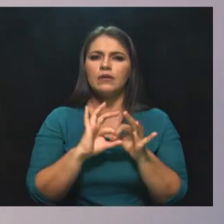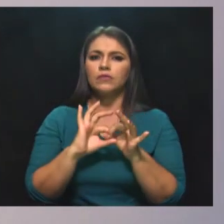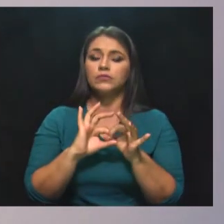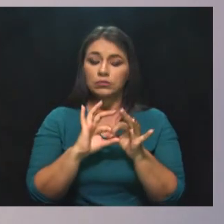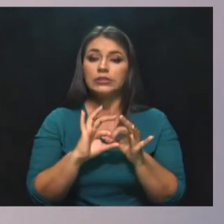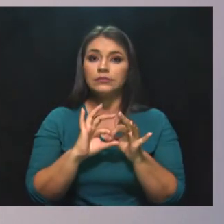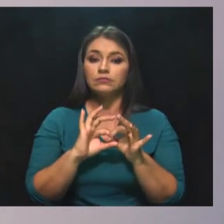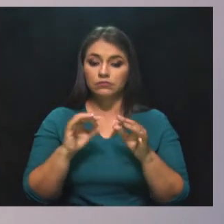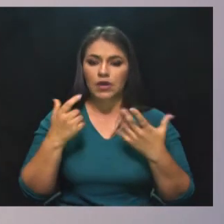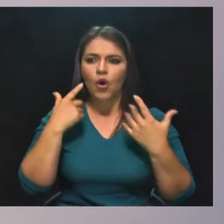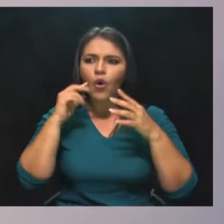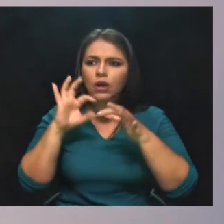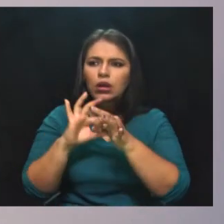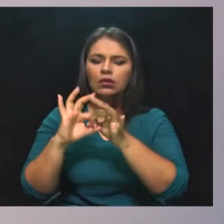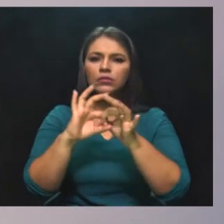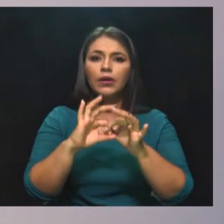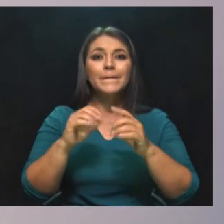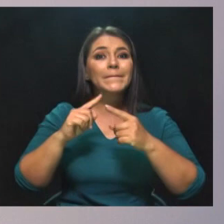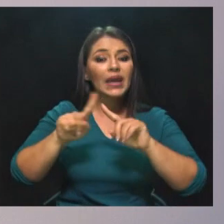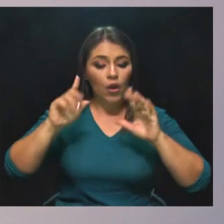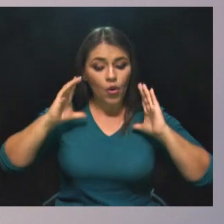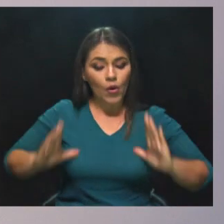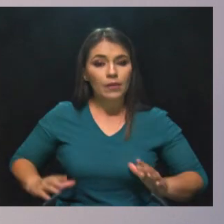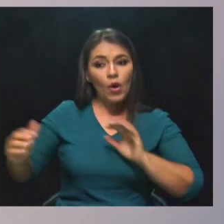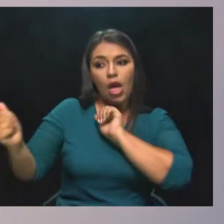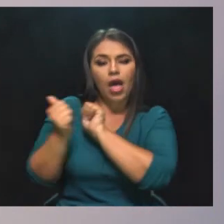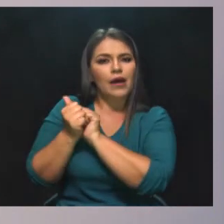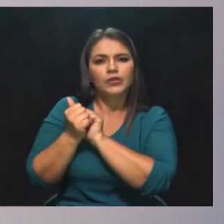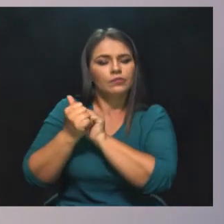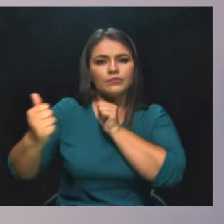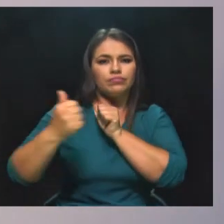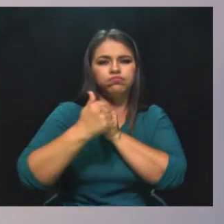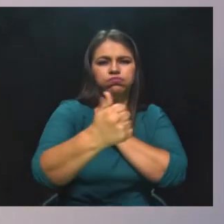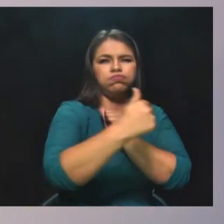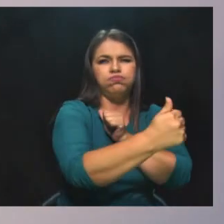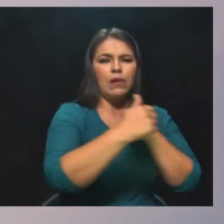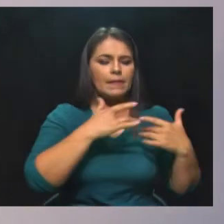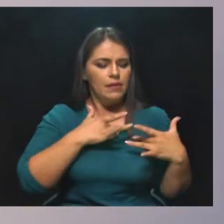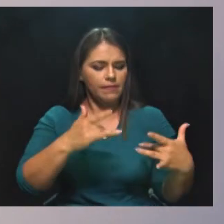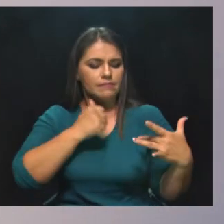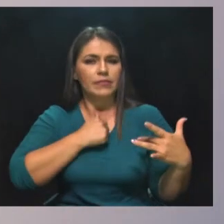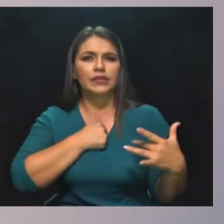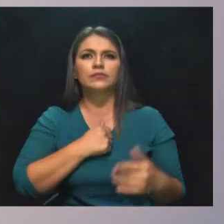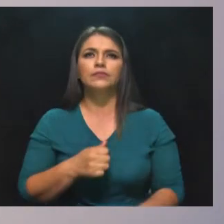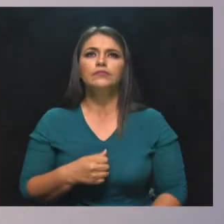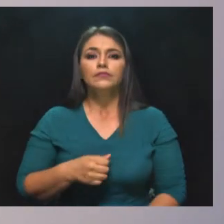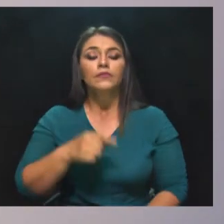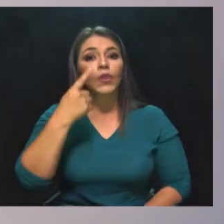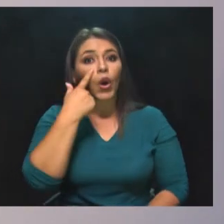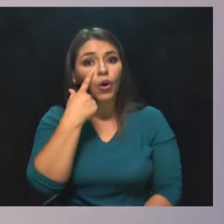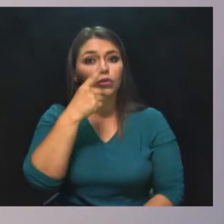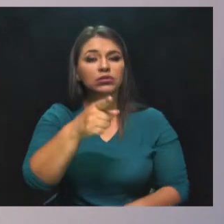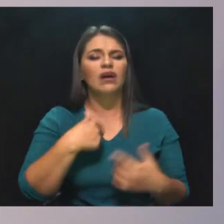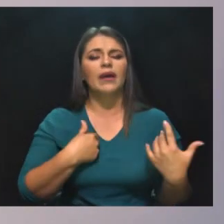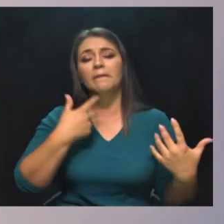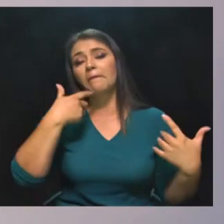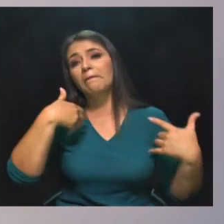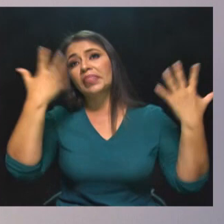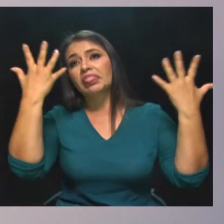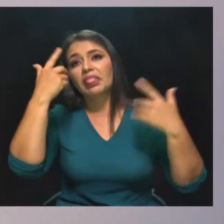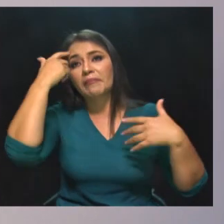físicamente, con actitud solidaria y de autocuidado. Si bajamos la guardia en este momento,